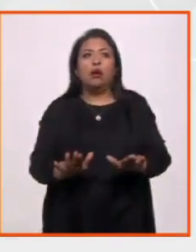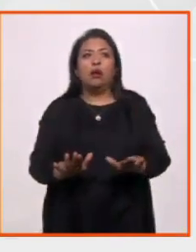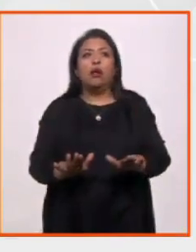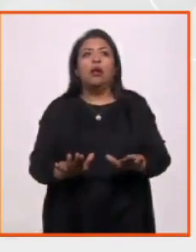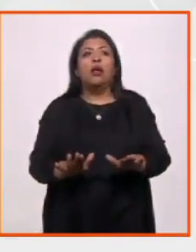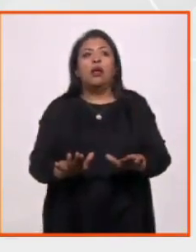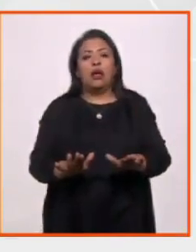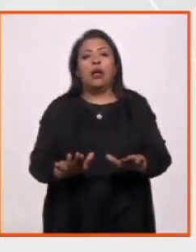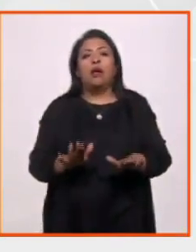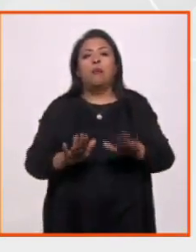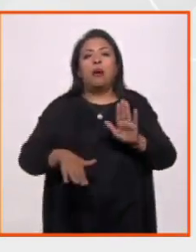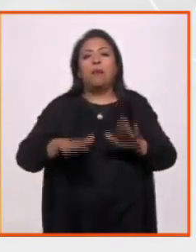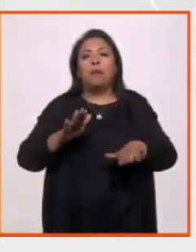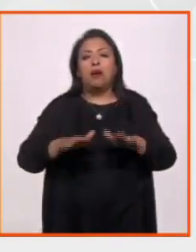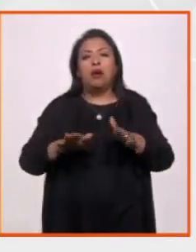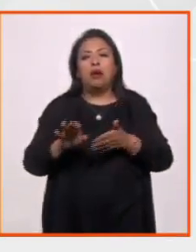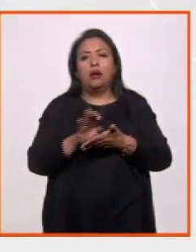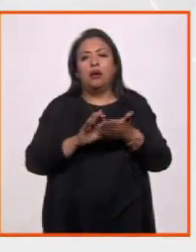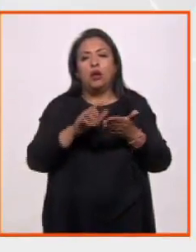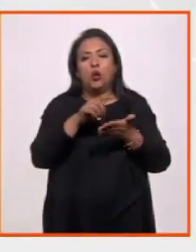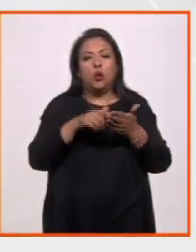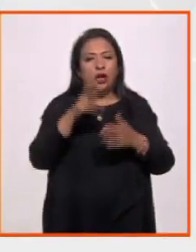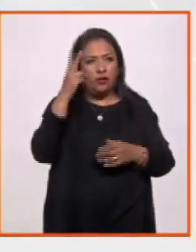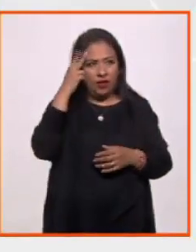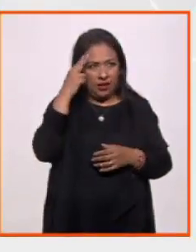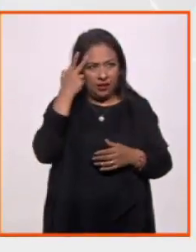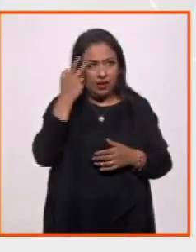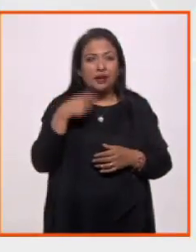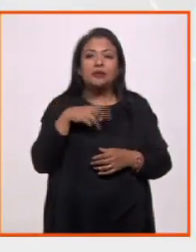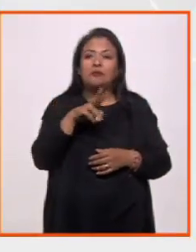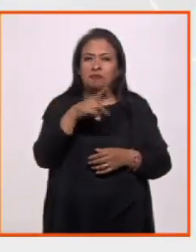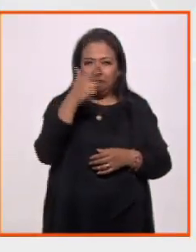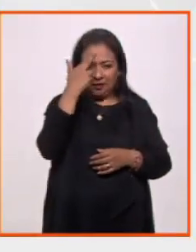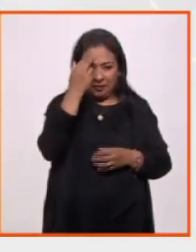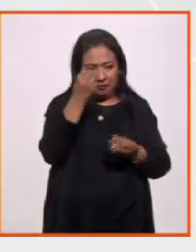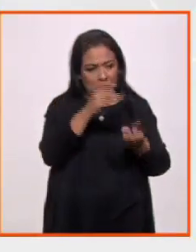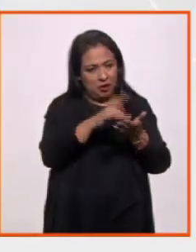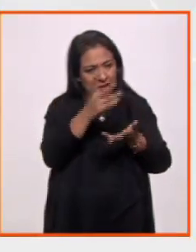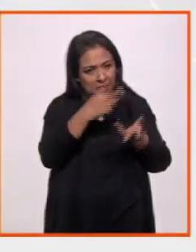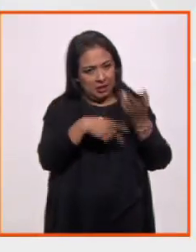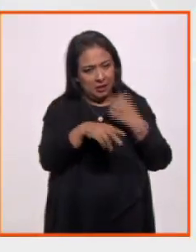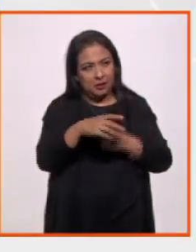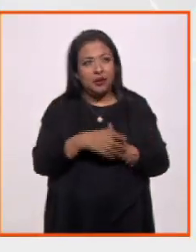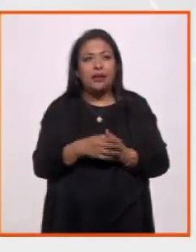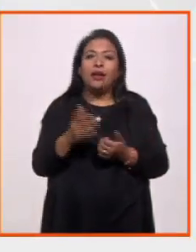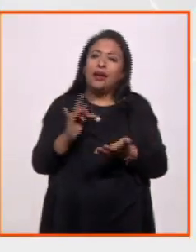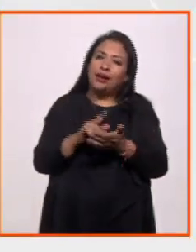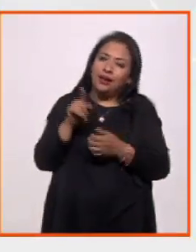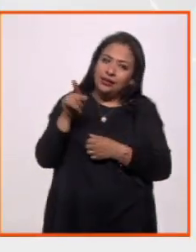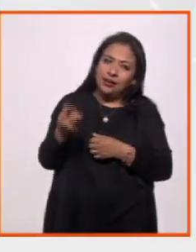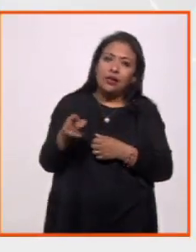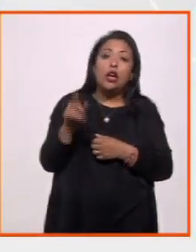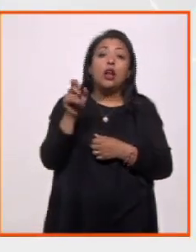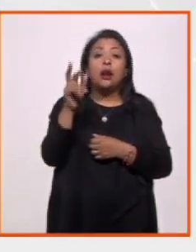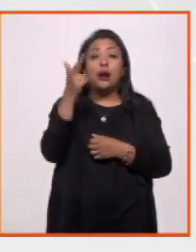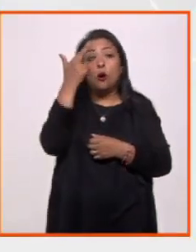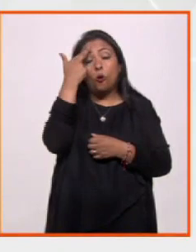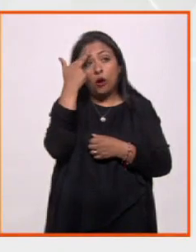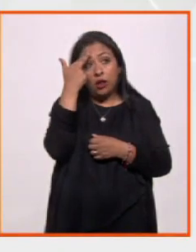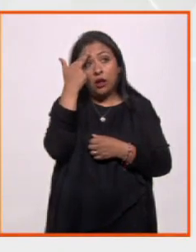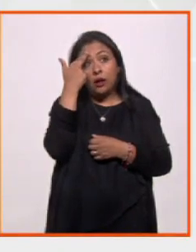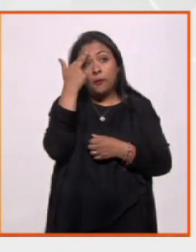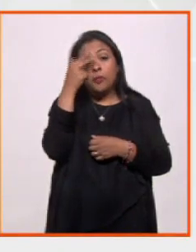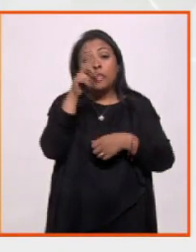anclado, en las tablas del escenario, del Palacio de Bellas Artes. Muchas gracias por venir, esta noche, y ustedes no se olviden, que